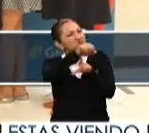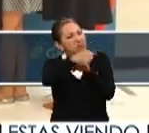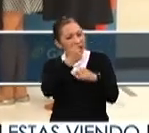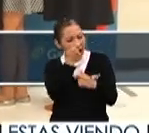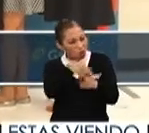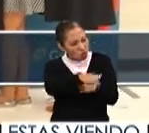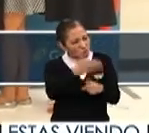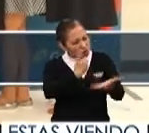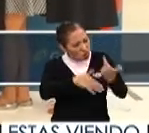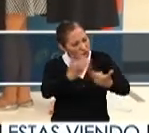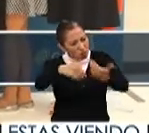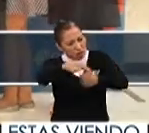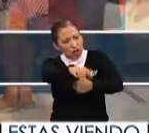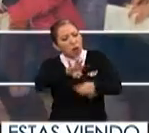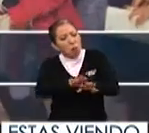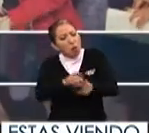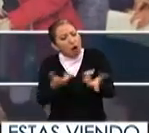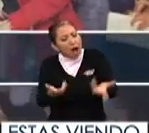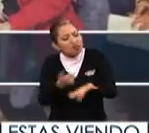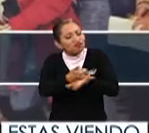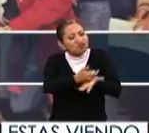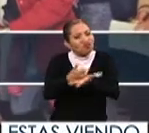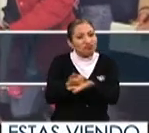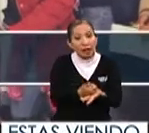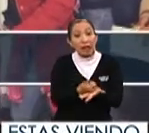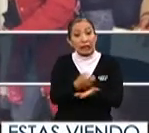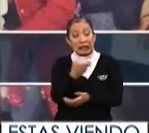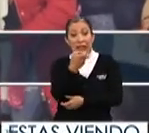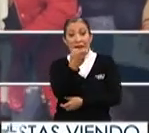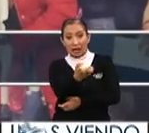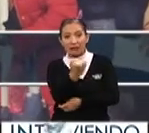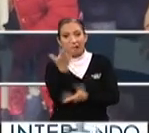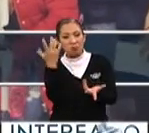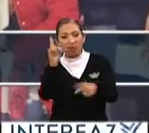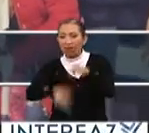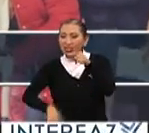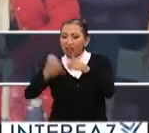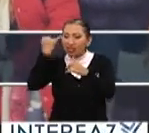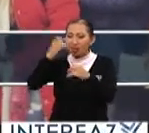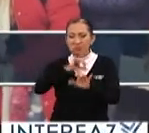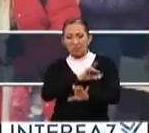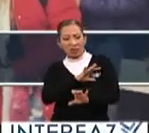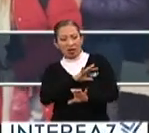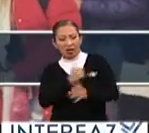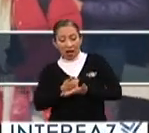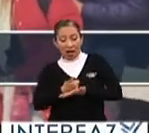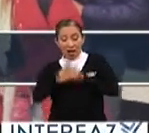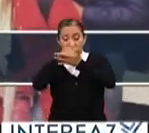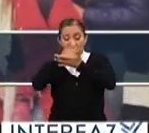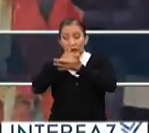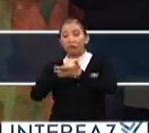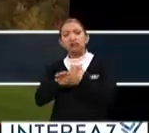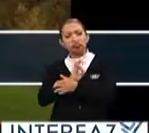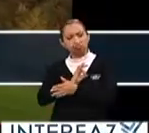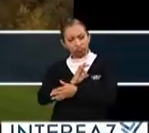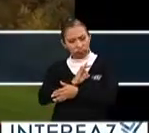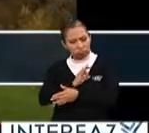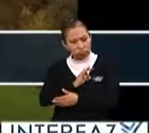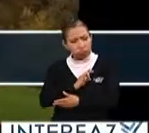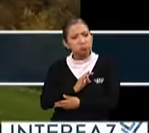estudiantes y cómo lo piensas conseguir entonces romper este paradigma te ayuda a poder